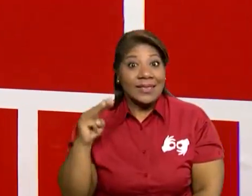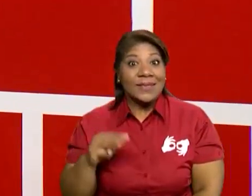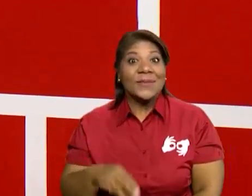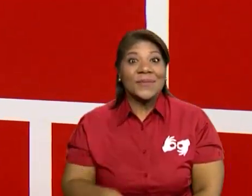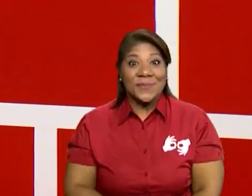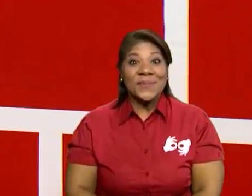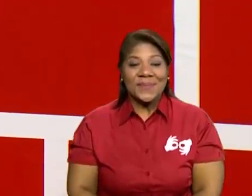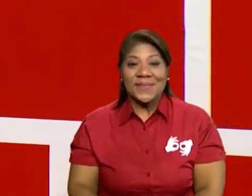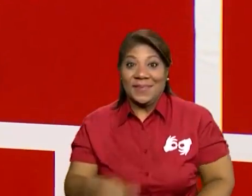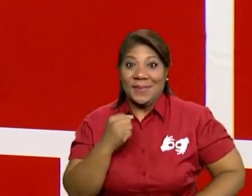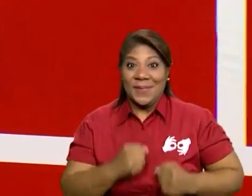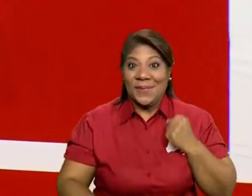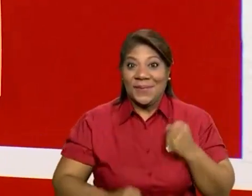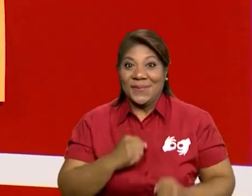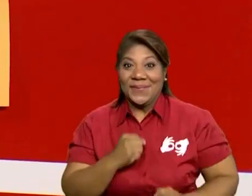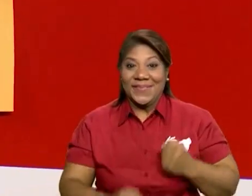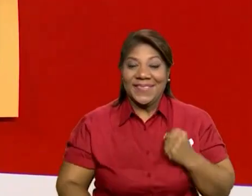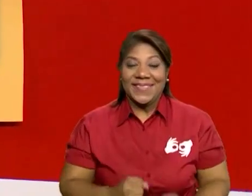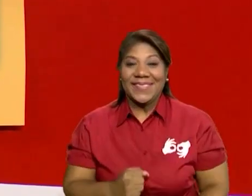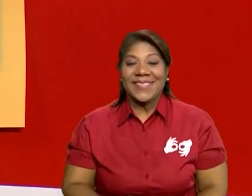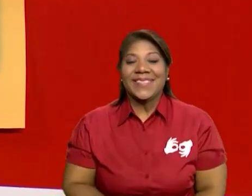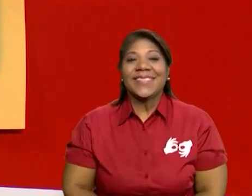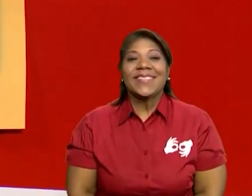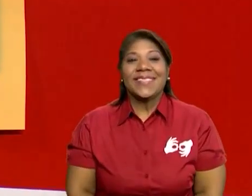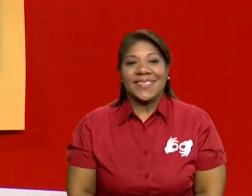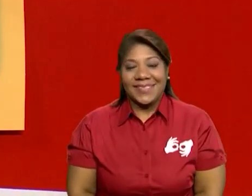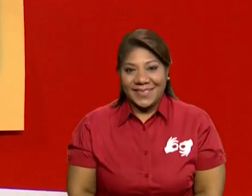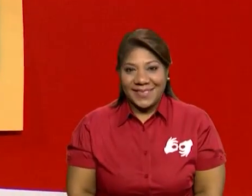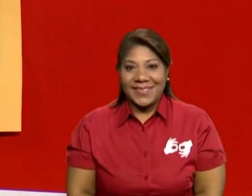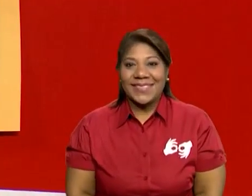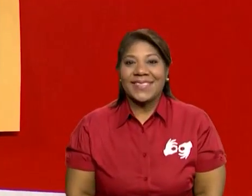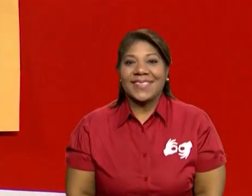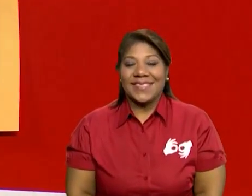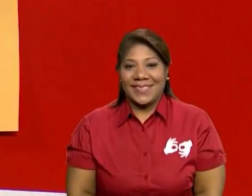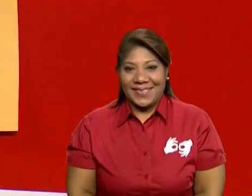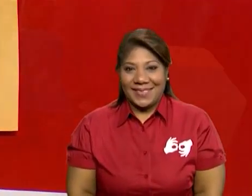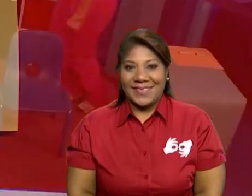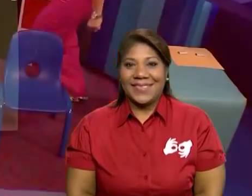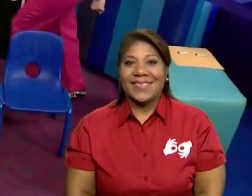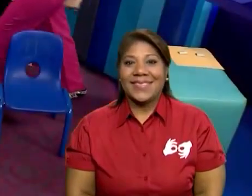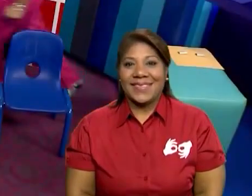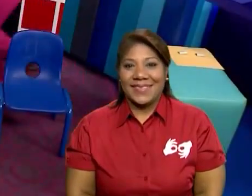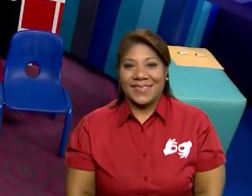Ajá. Vamos a ver. Ahí está la amistad. Mire, la amistad.